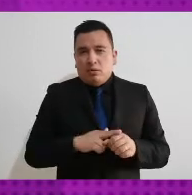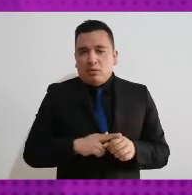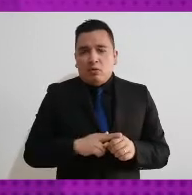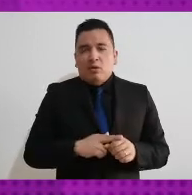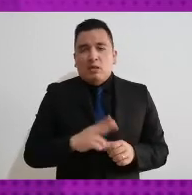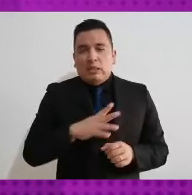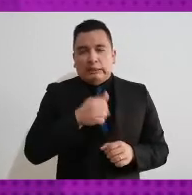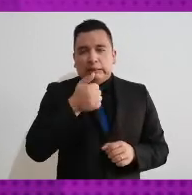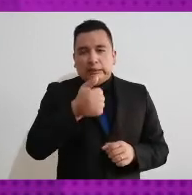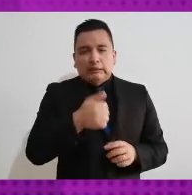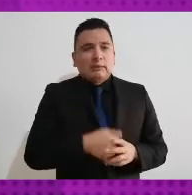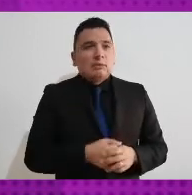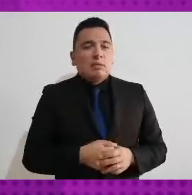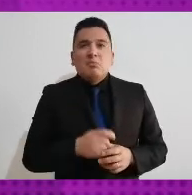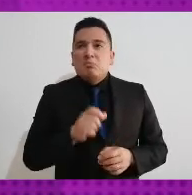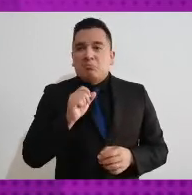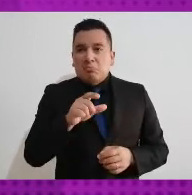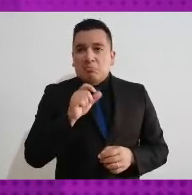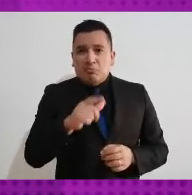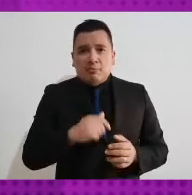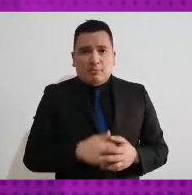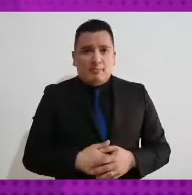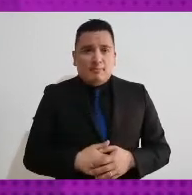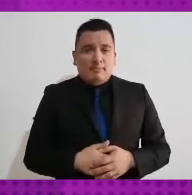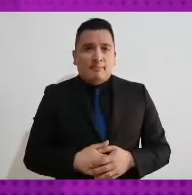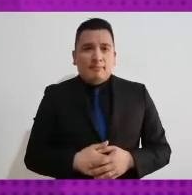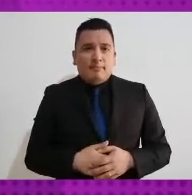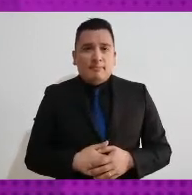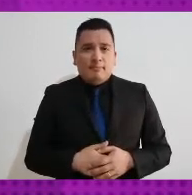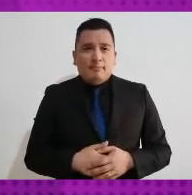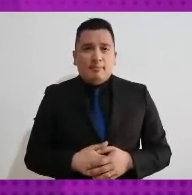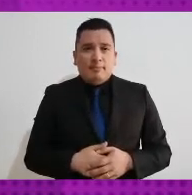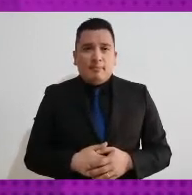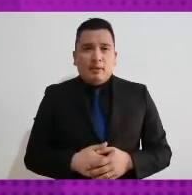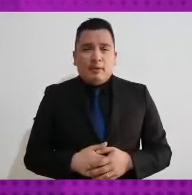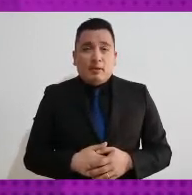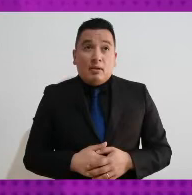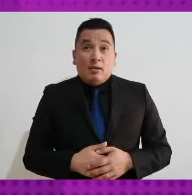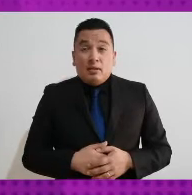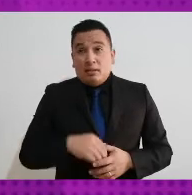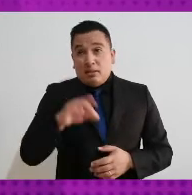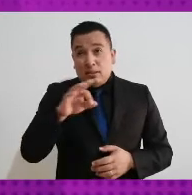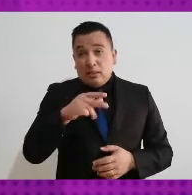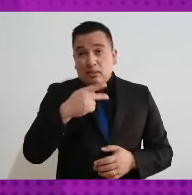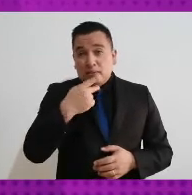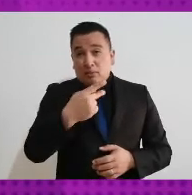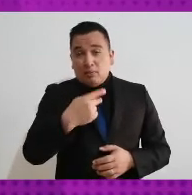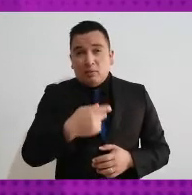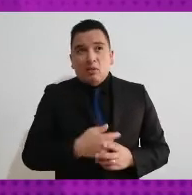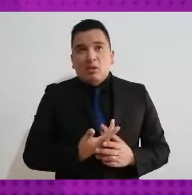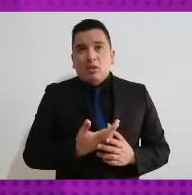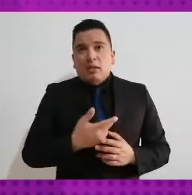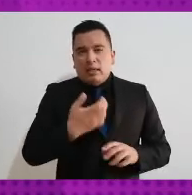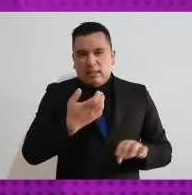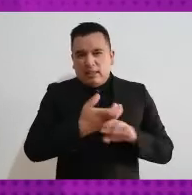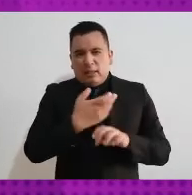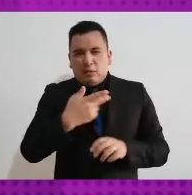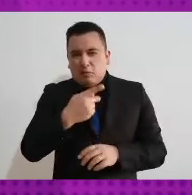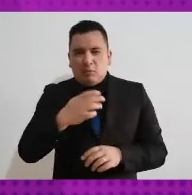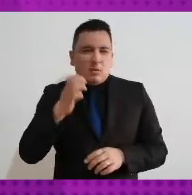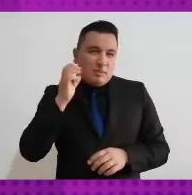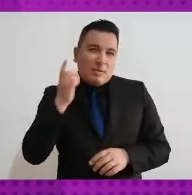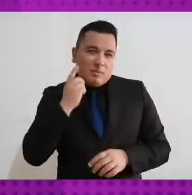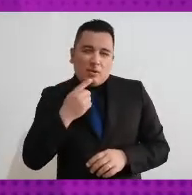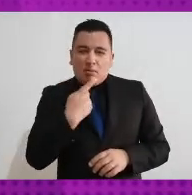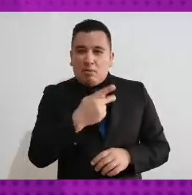gubernaturas dado que el Congreso de la Unión y los congresos locales en su mayoría no han establecido la legislación al